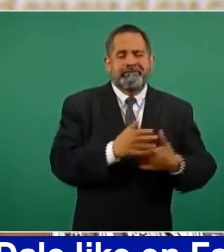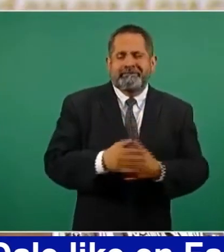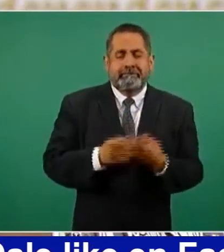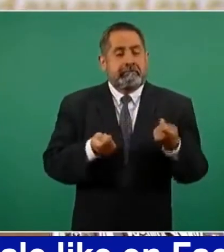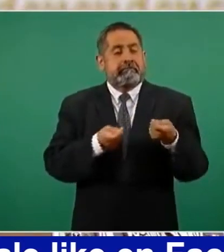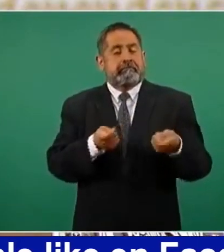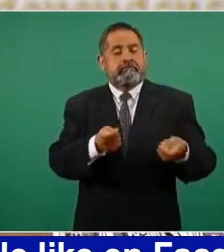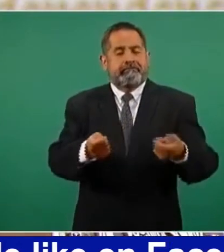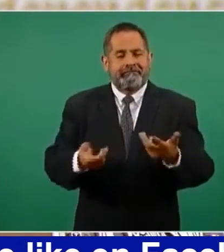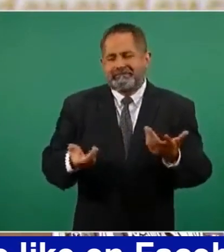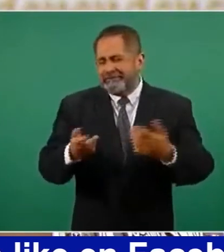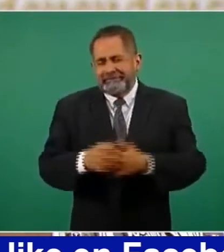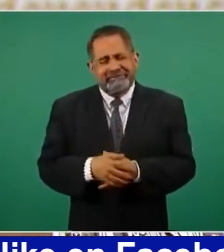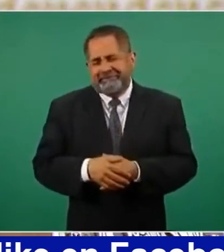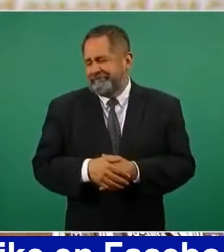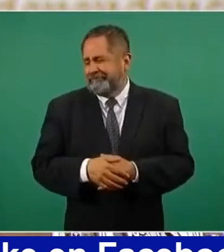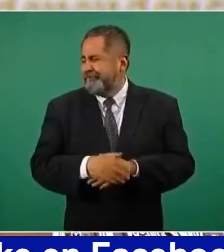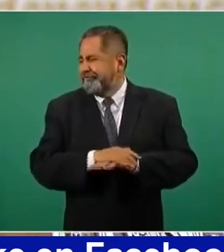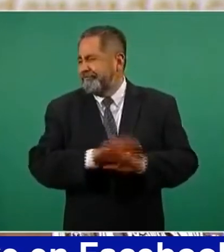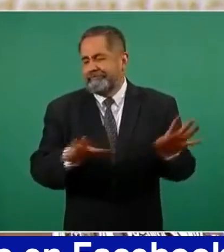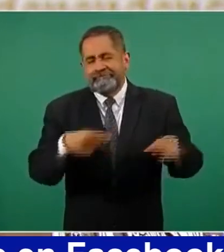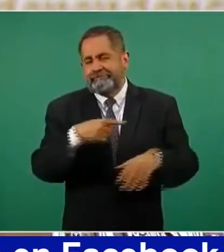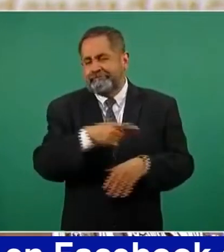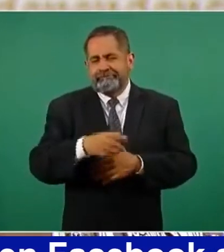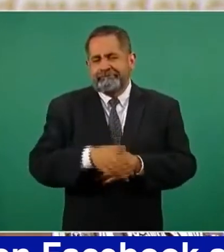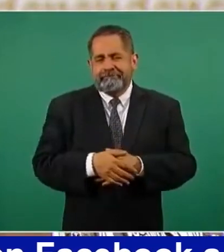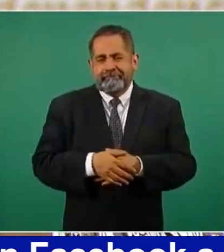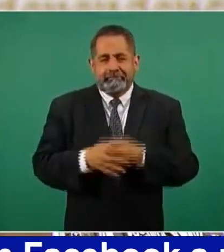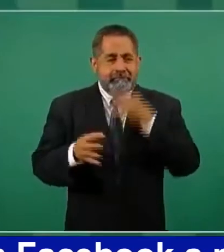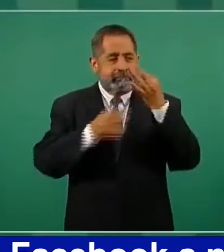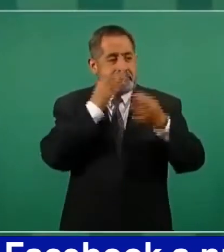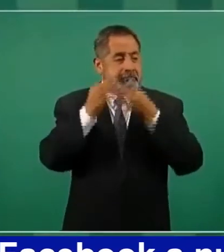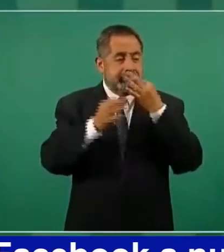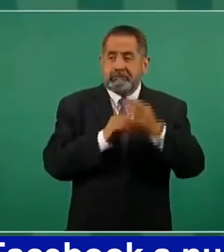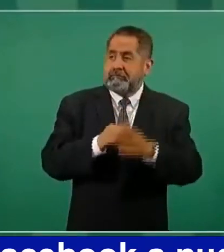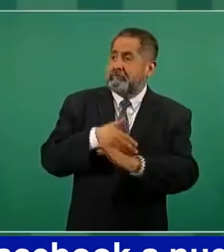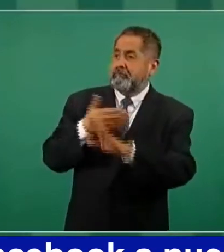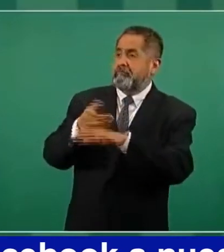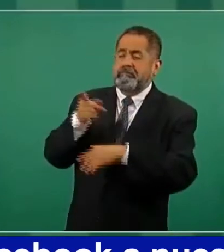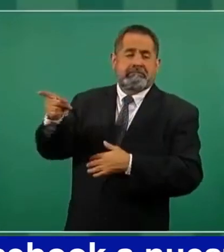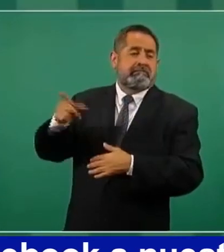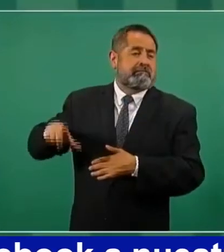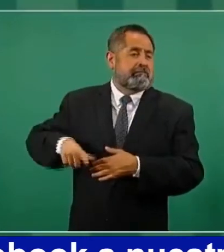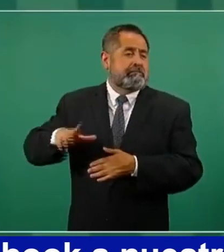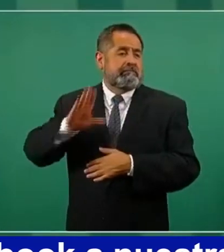pura nota en contra del gobierno,